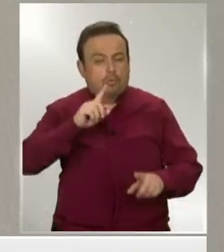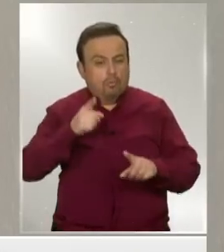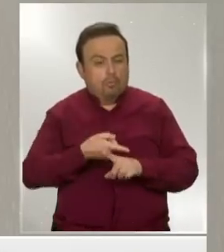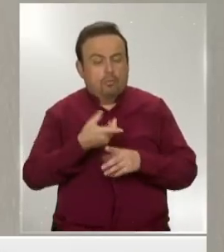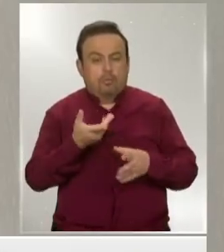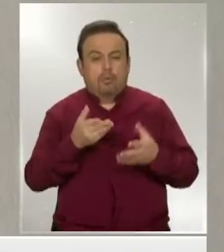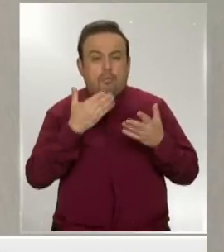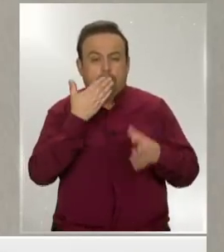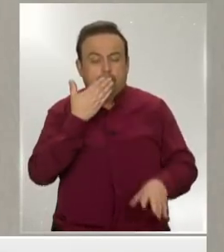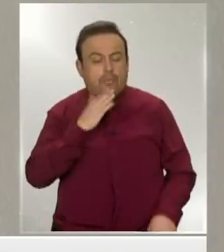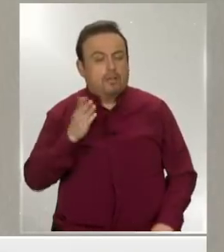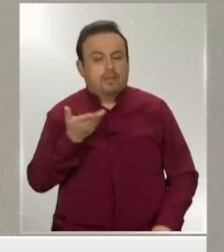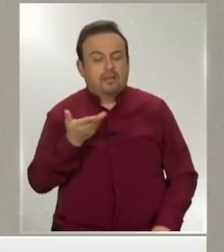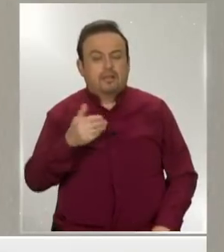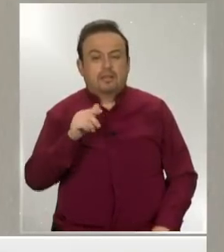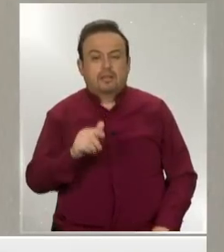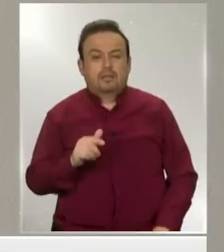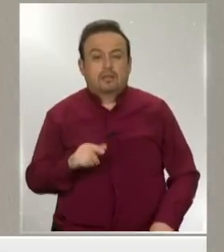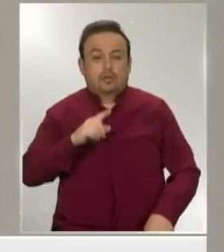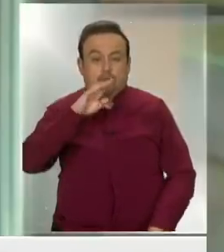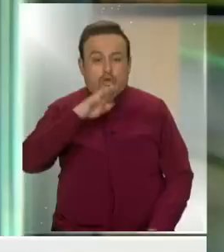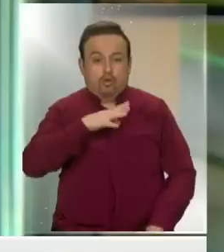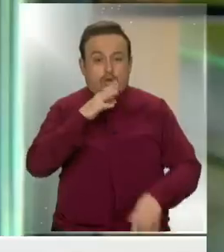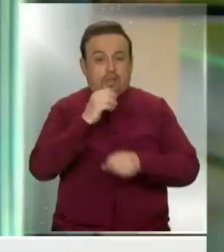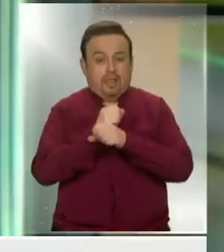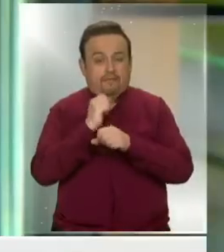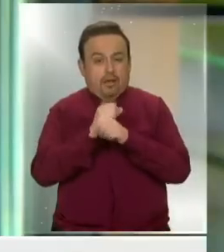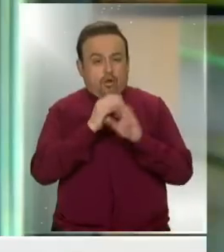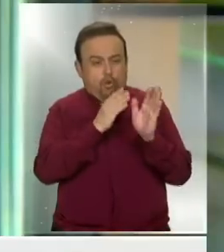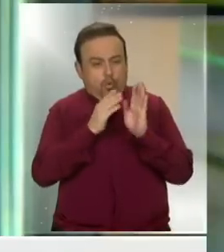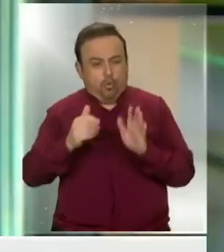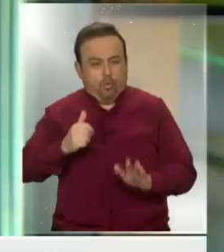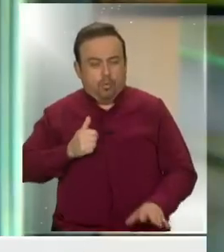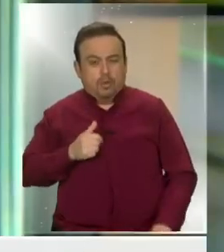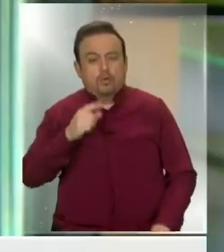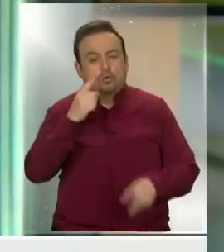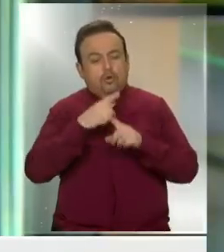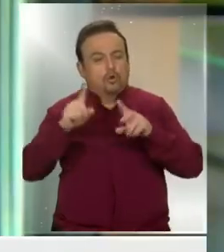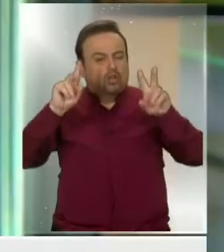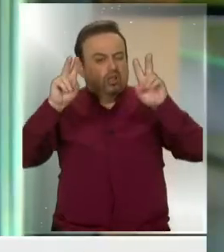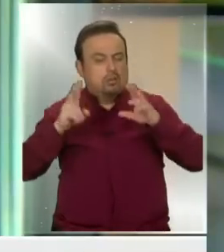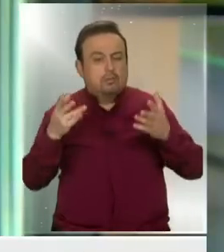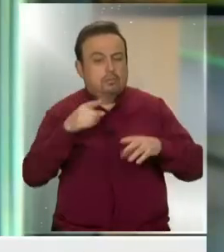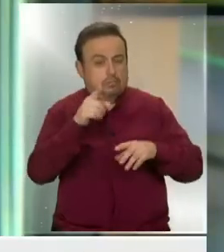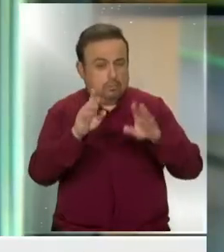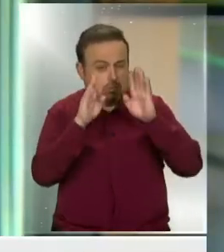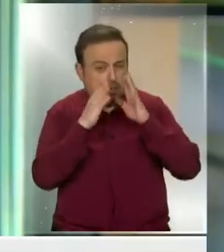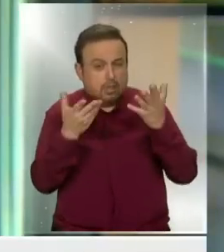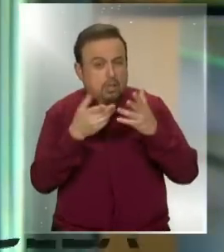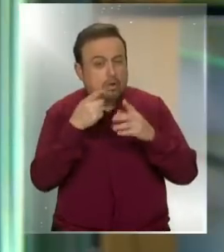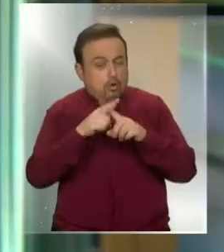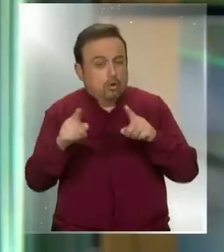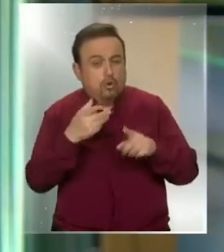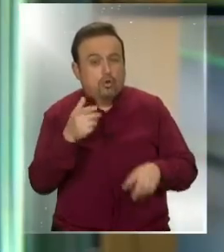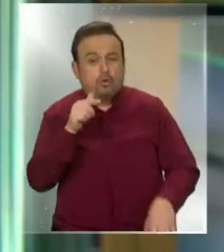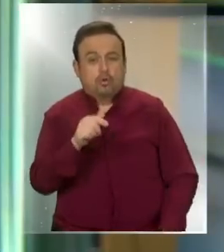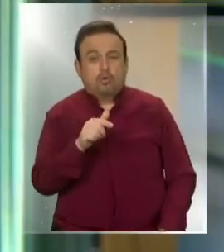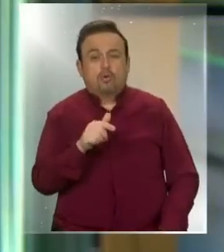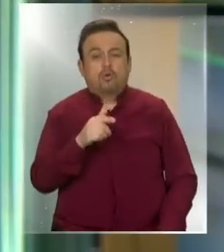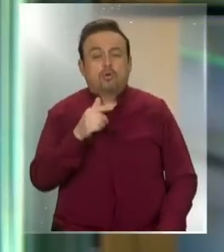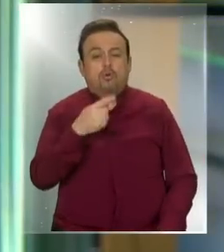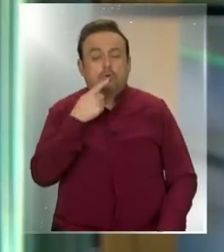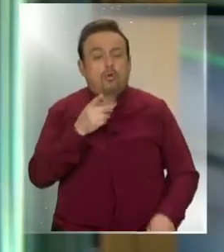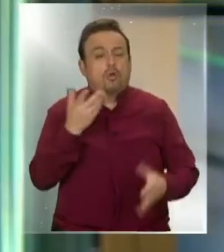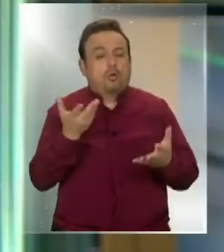lo mejor que se pueda los horarios laborales. Vamos a avanzar con otro tema y ponga mucha atención también con lo siguiente, porque hay